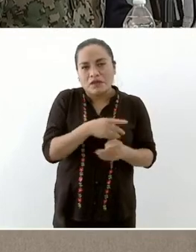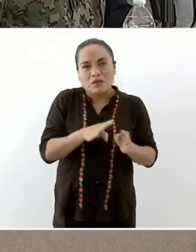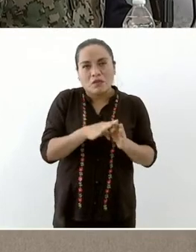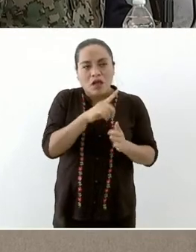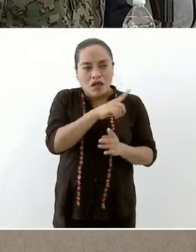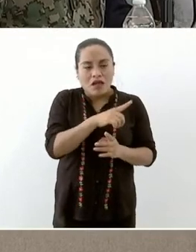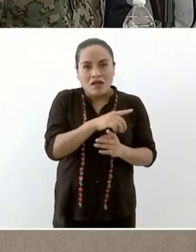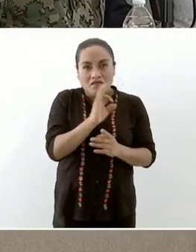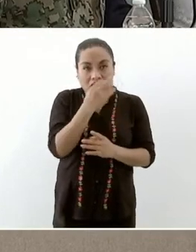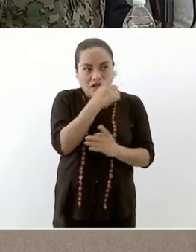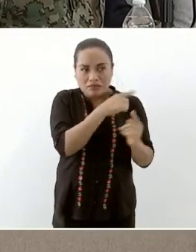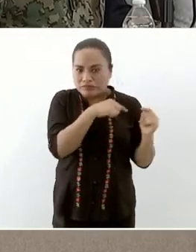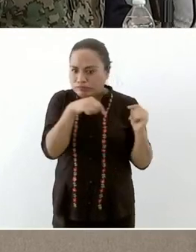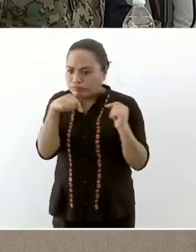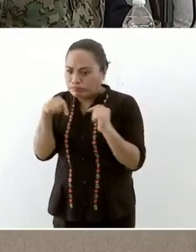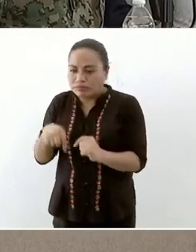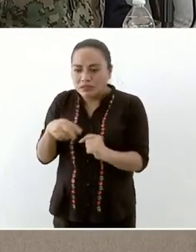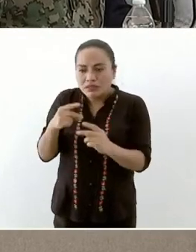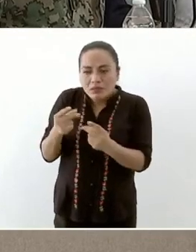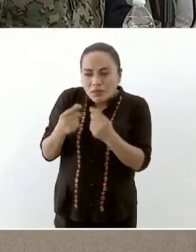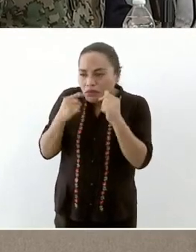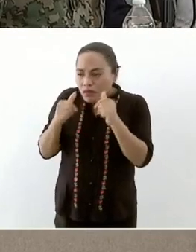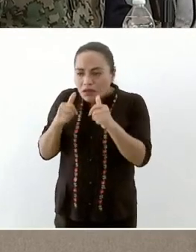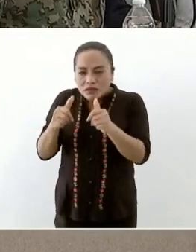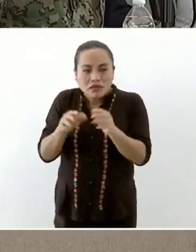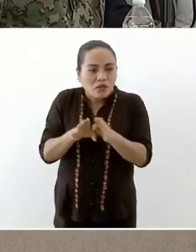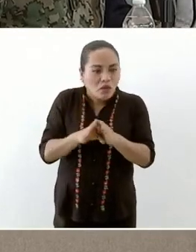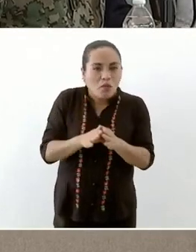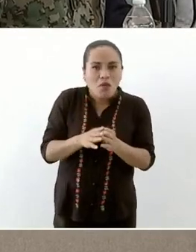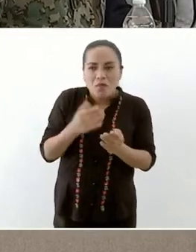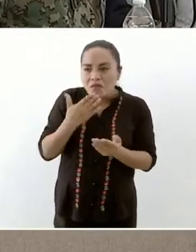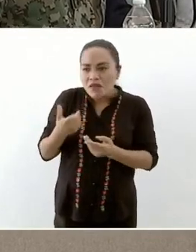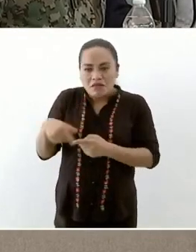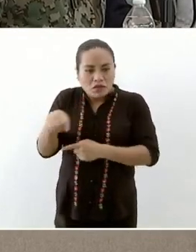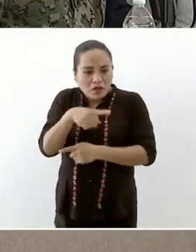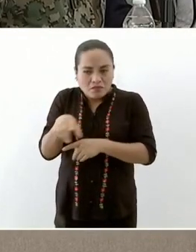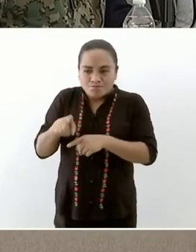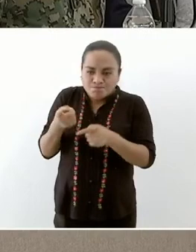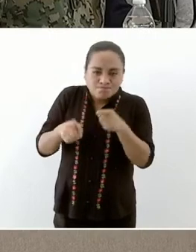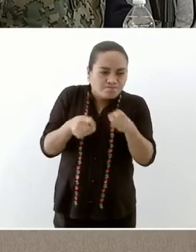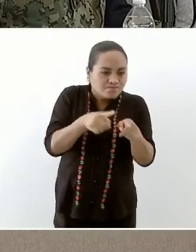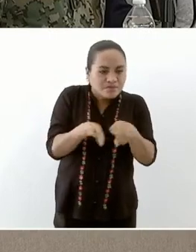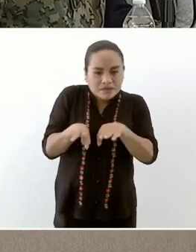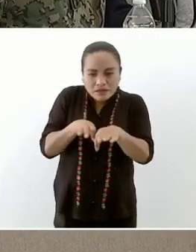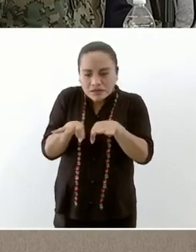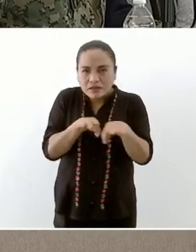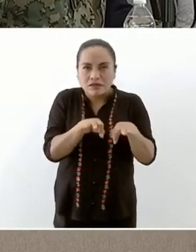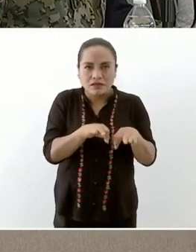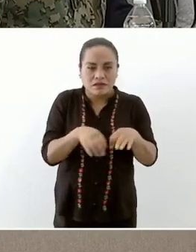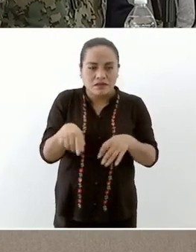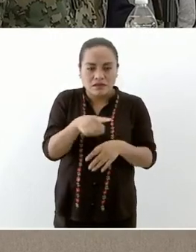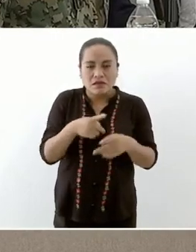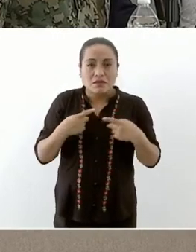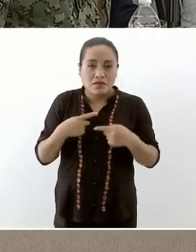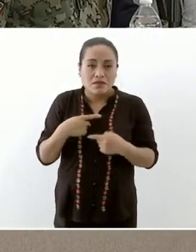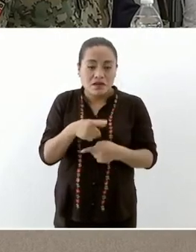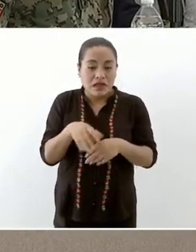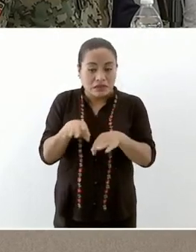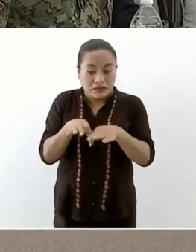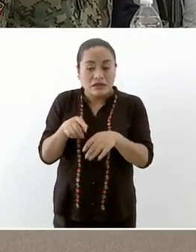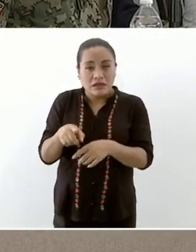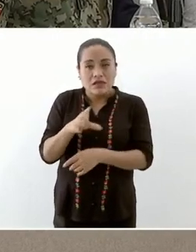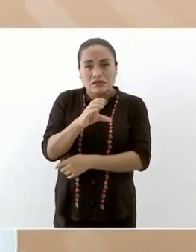y a coordinar las acciones muchas gracias a los trabajadores de la Comisión Federal de